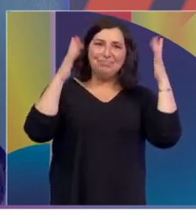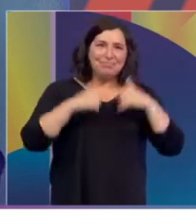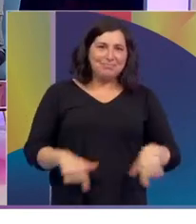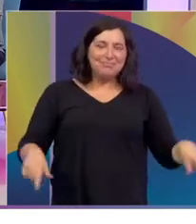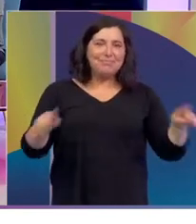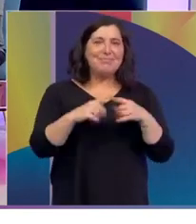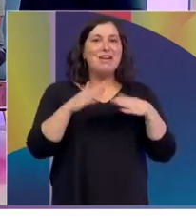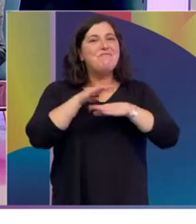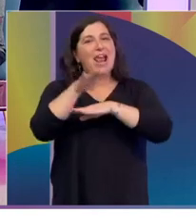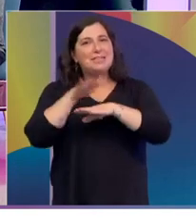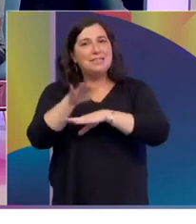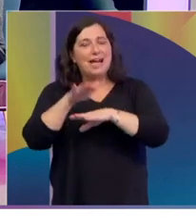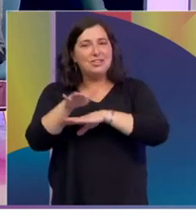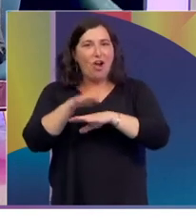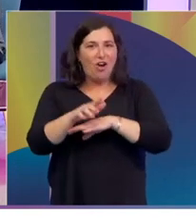¡Felicitaciones!